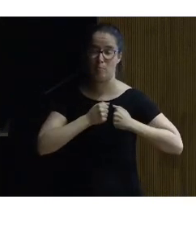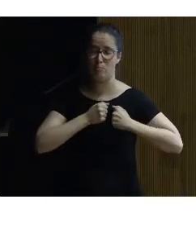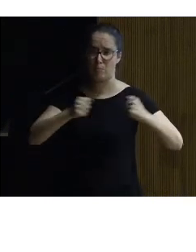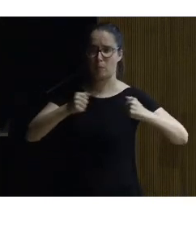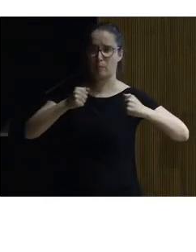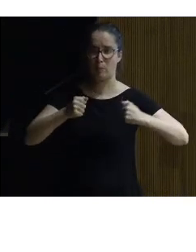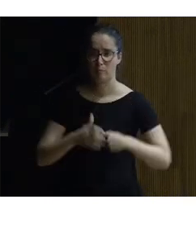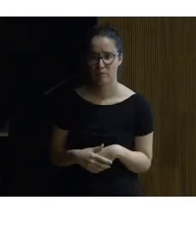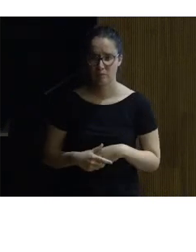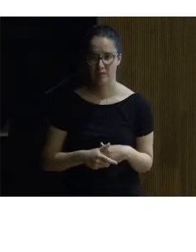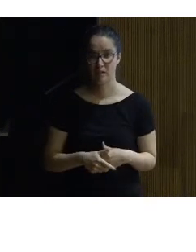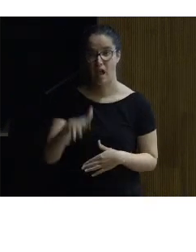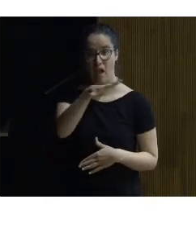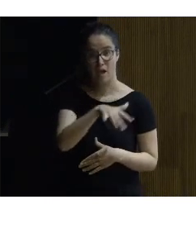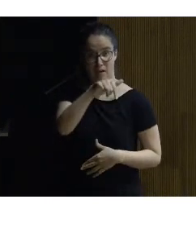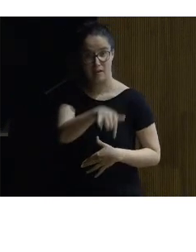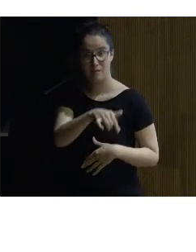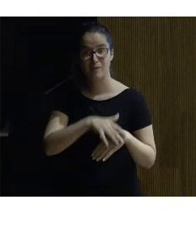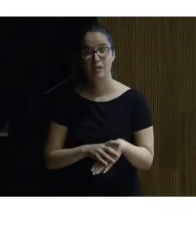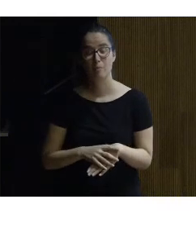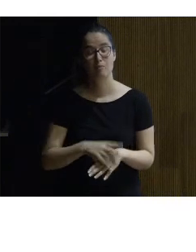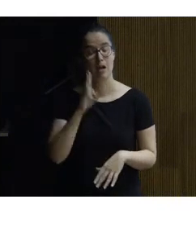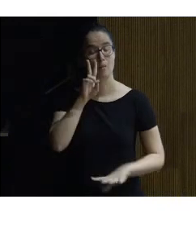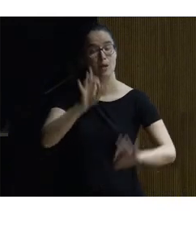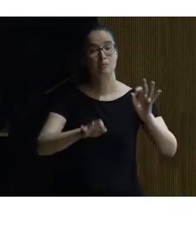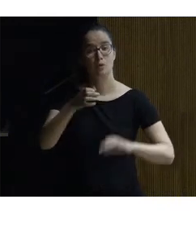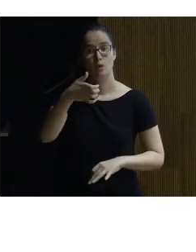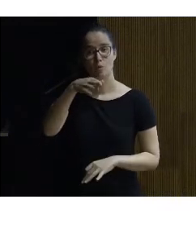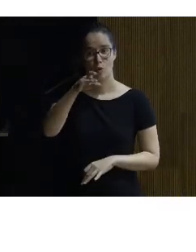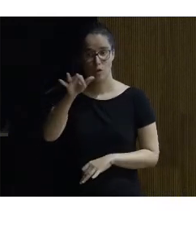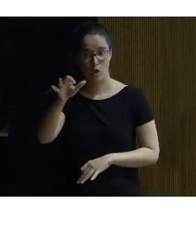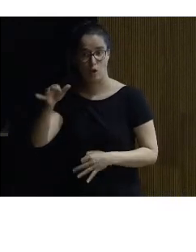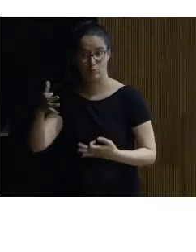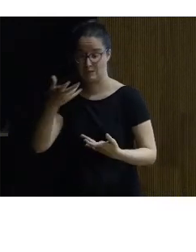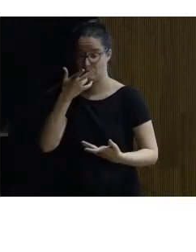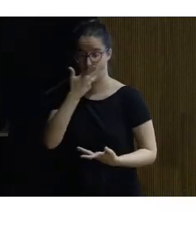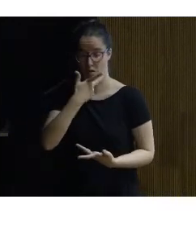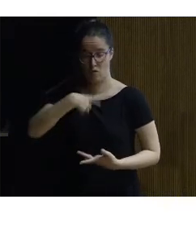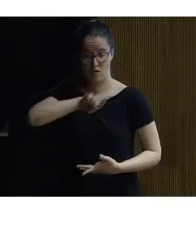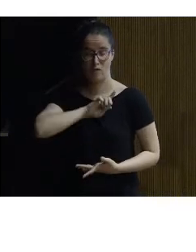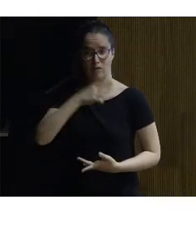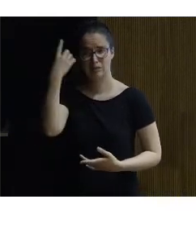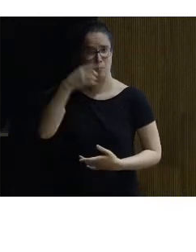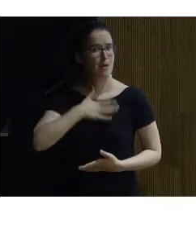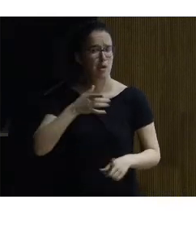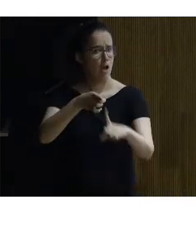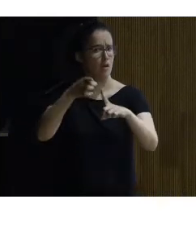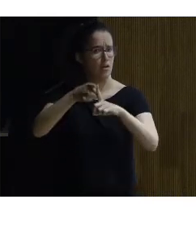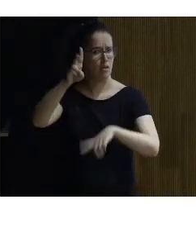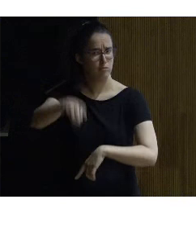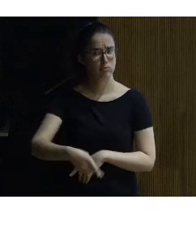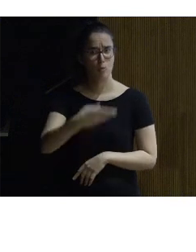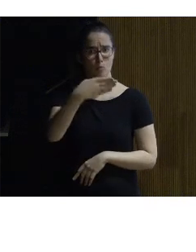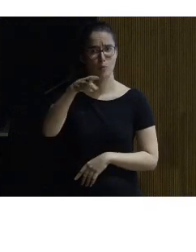recinto al gran teatro de Burdeos quienes me conocen saben que para mí Burdeos es una referencia mucho más allá